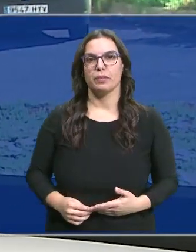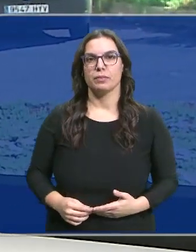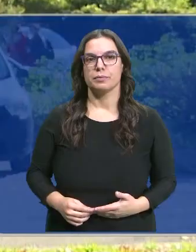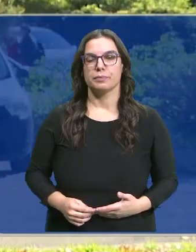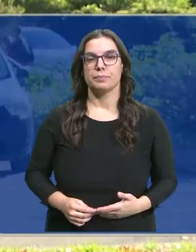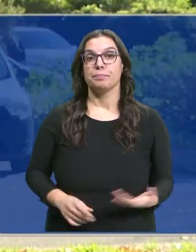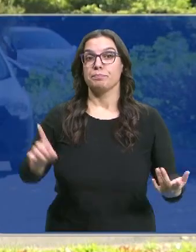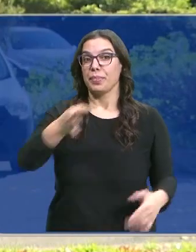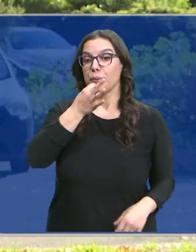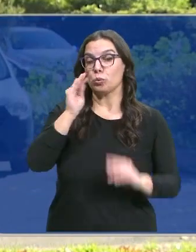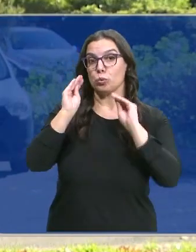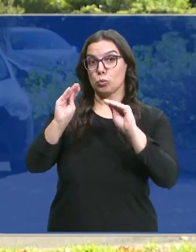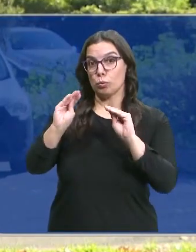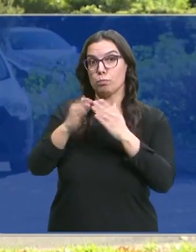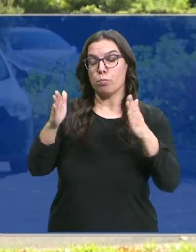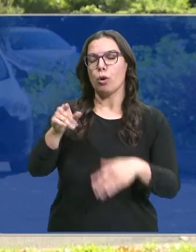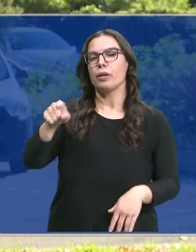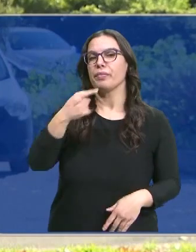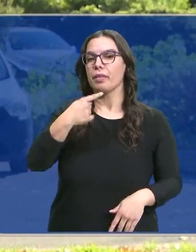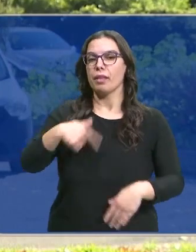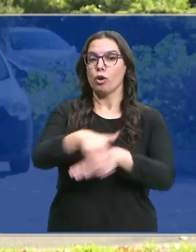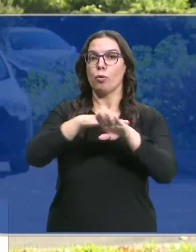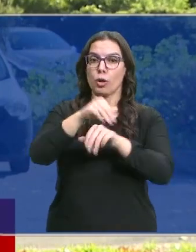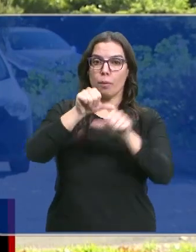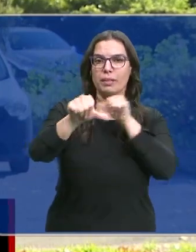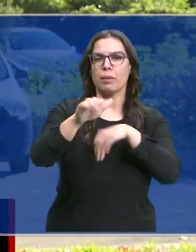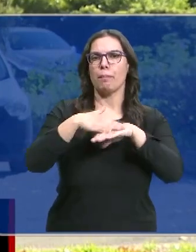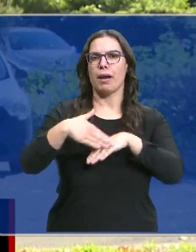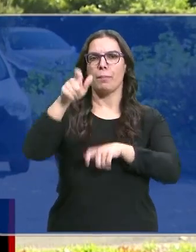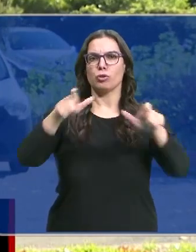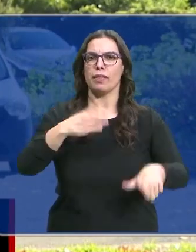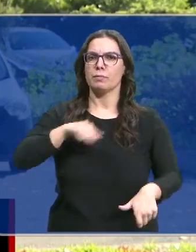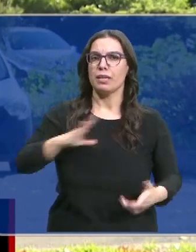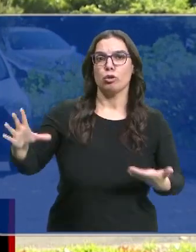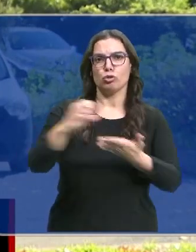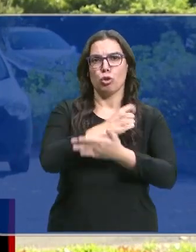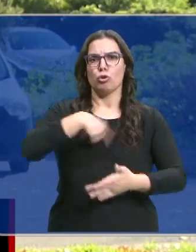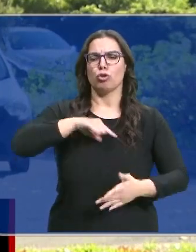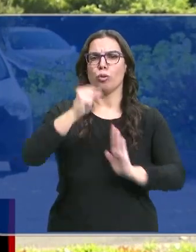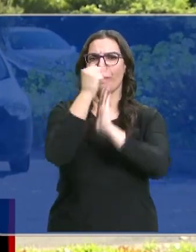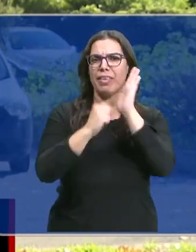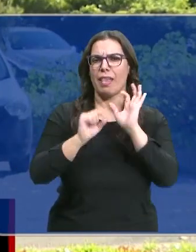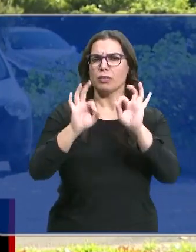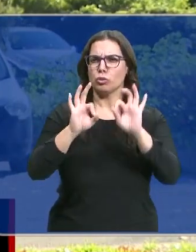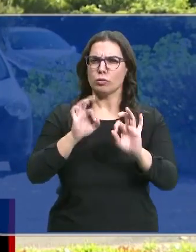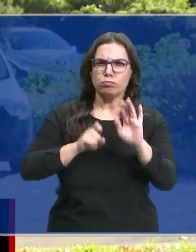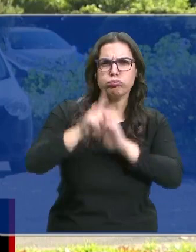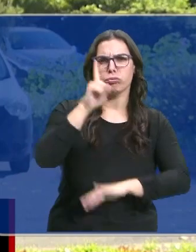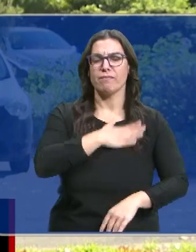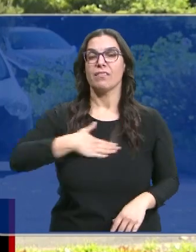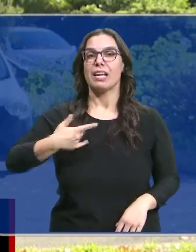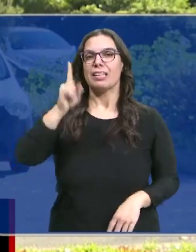Y en sus primeras palabras, Pilar Alegría asegura que gobernarán para todos los españoles que desplegarán una agenda ambiciosa de medidas y que